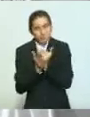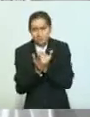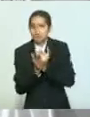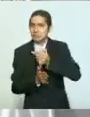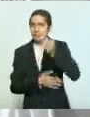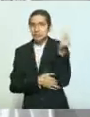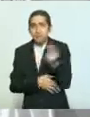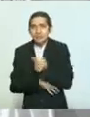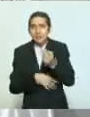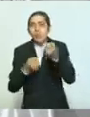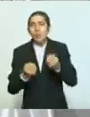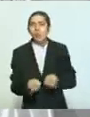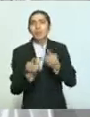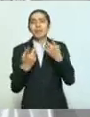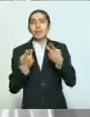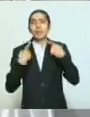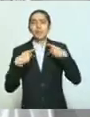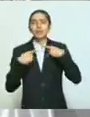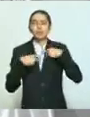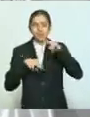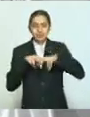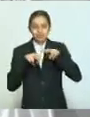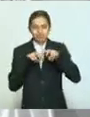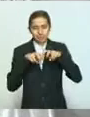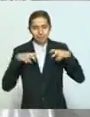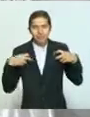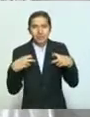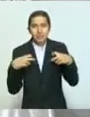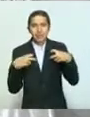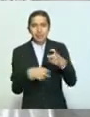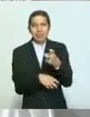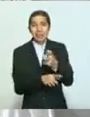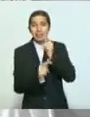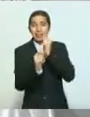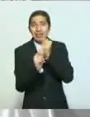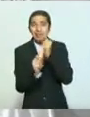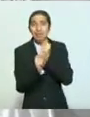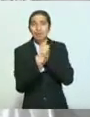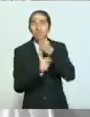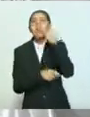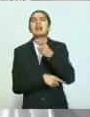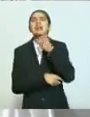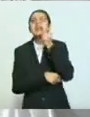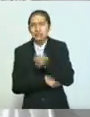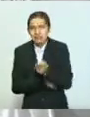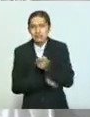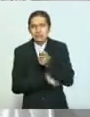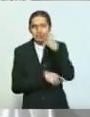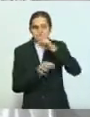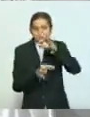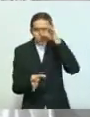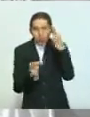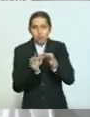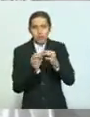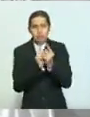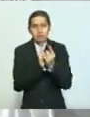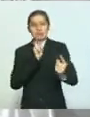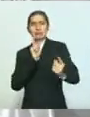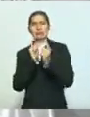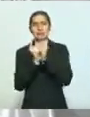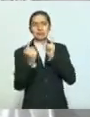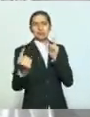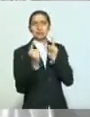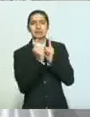el número de personas transportadas para poder cumplir con la sana distancia.